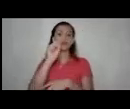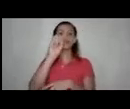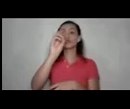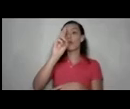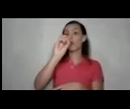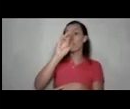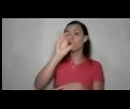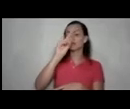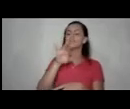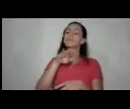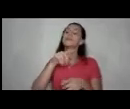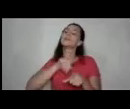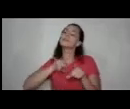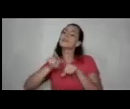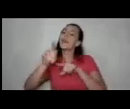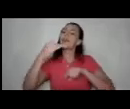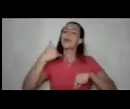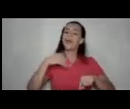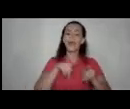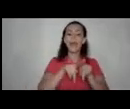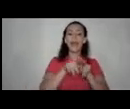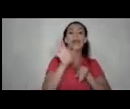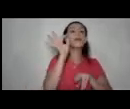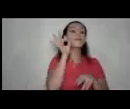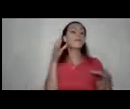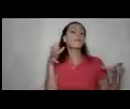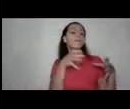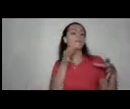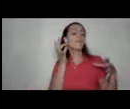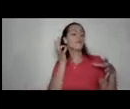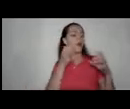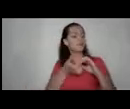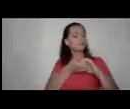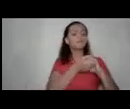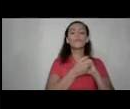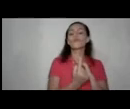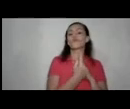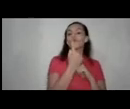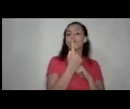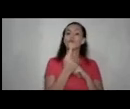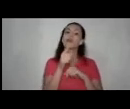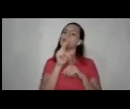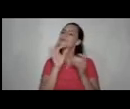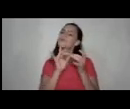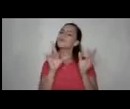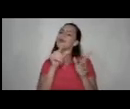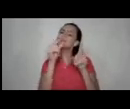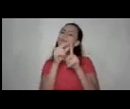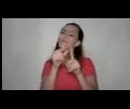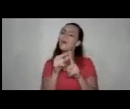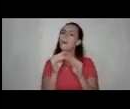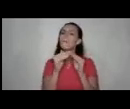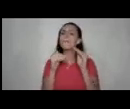refiere es a la hermandad pero entre mujeres únicamente y creo que no es casual que esta sea una palabra mucho menos